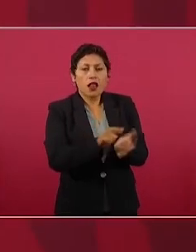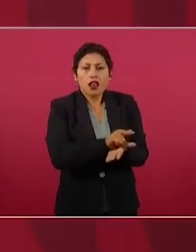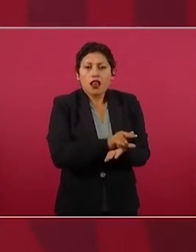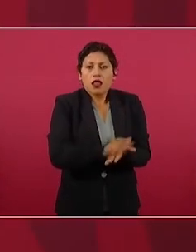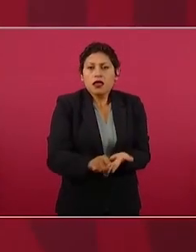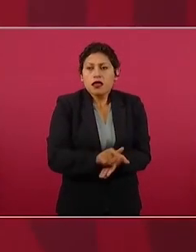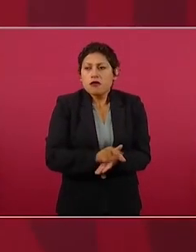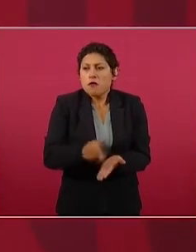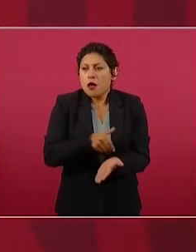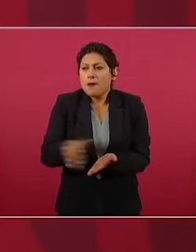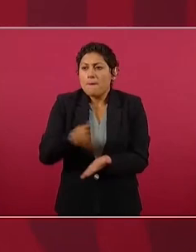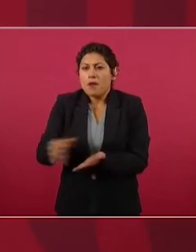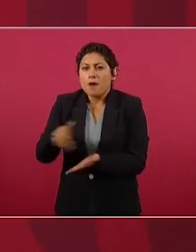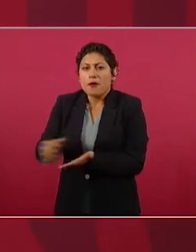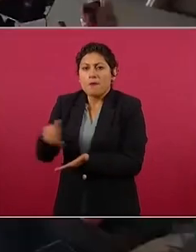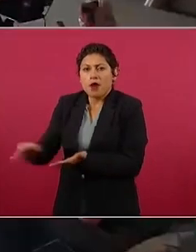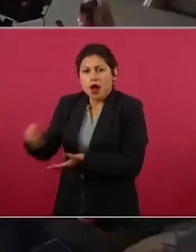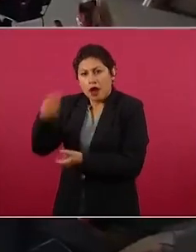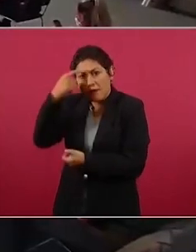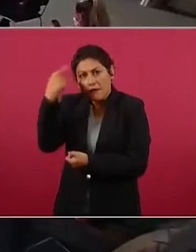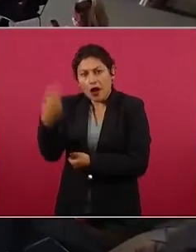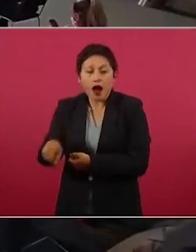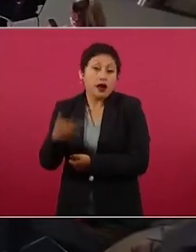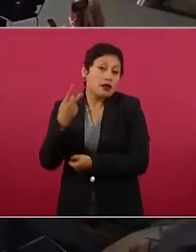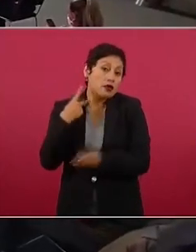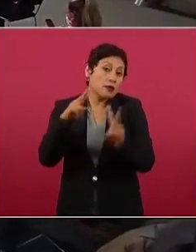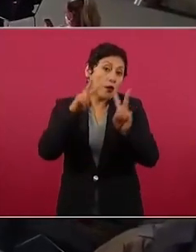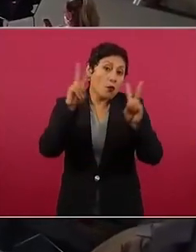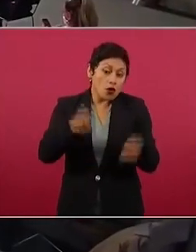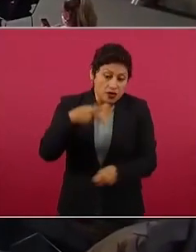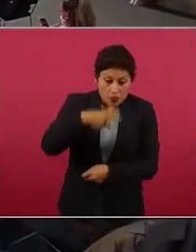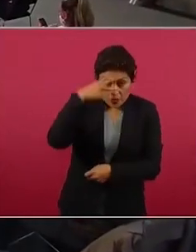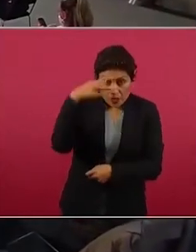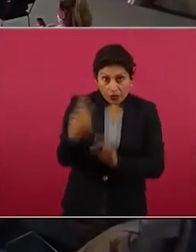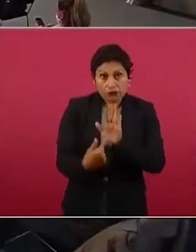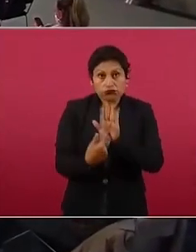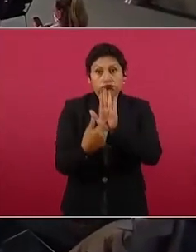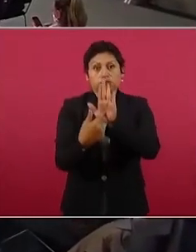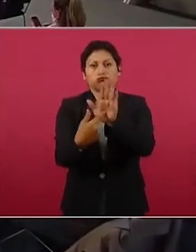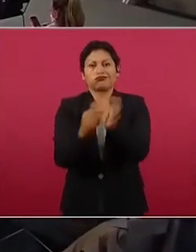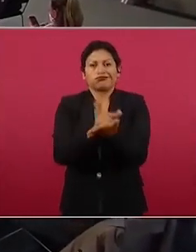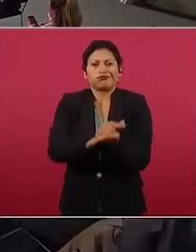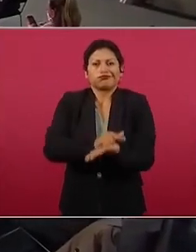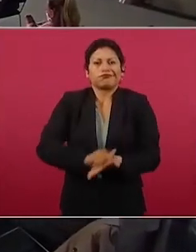haciendo ahora que la primera vez que